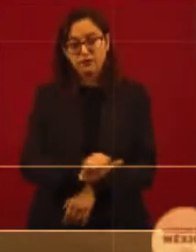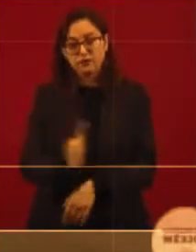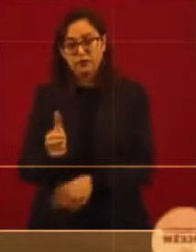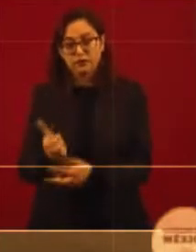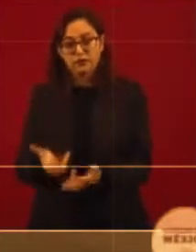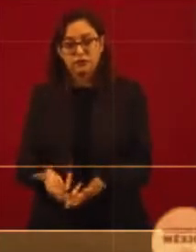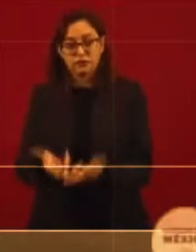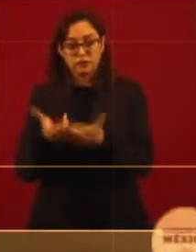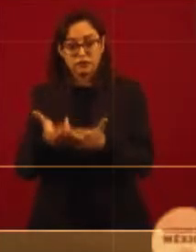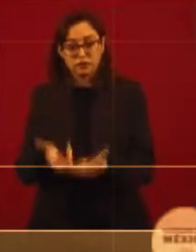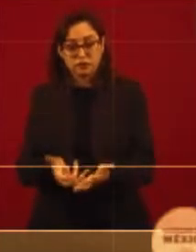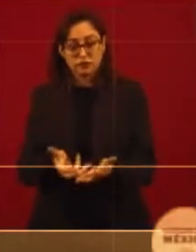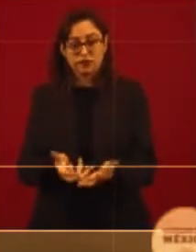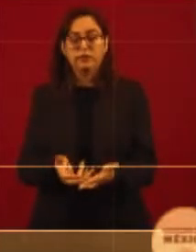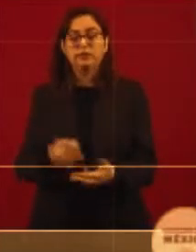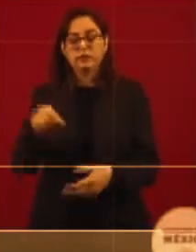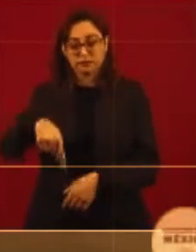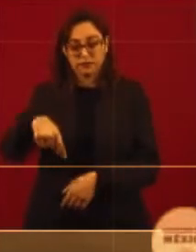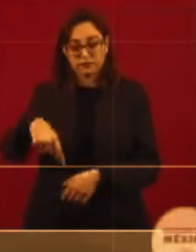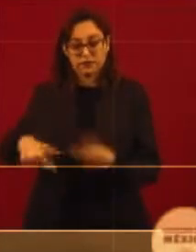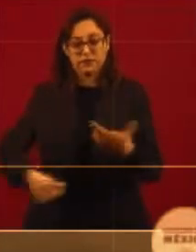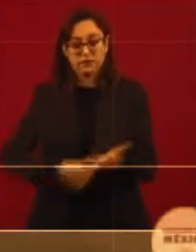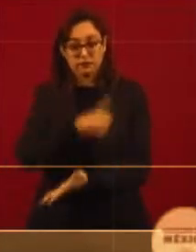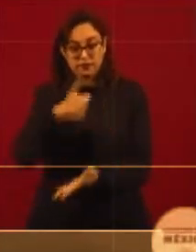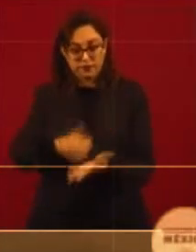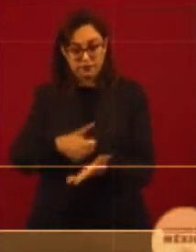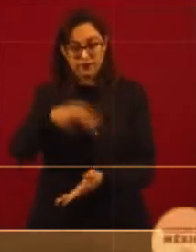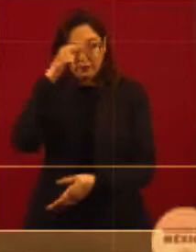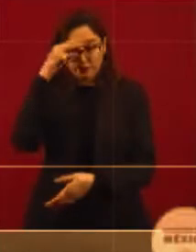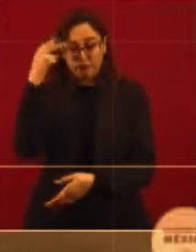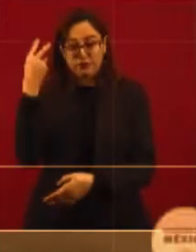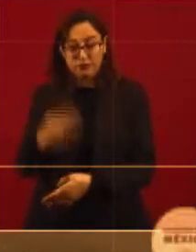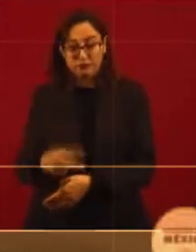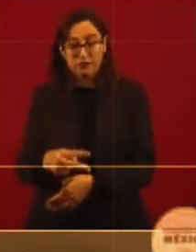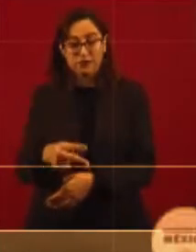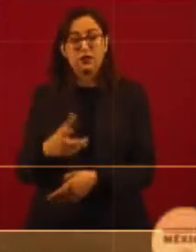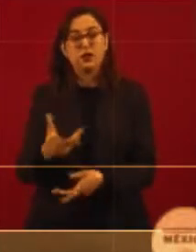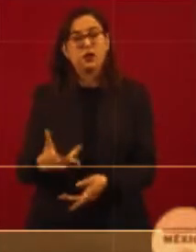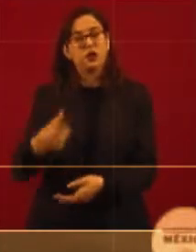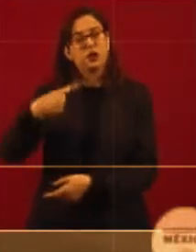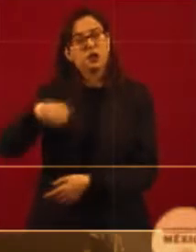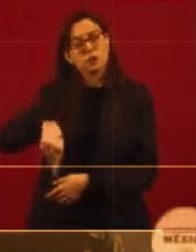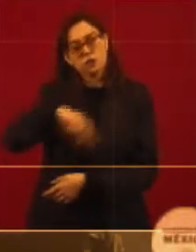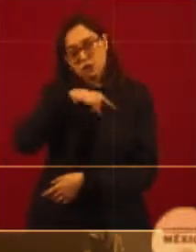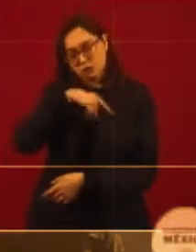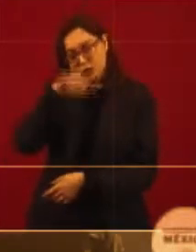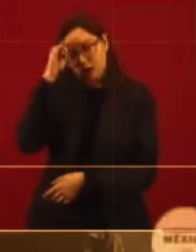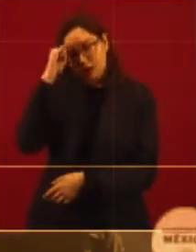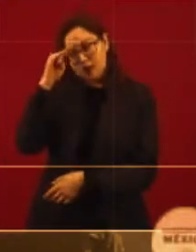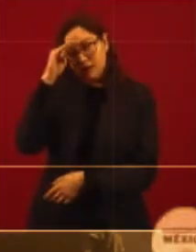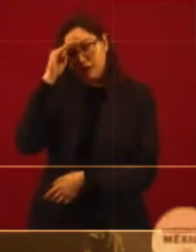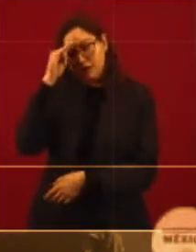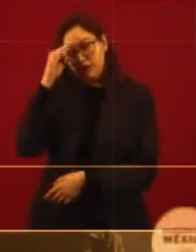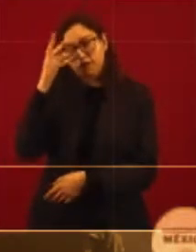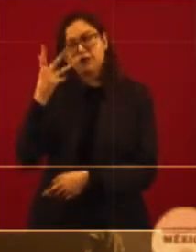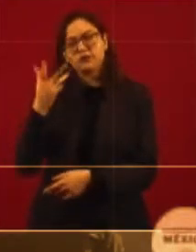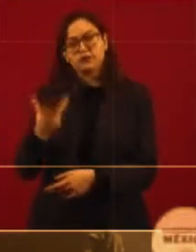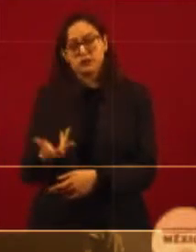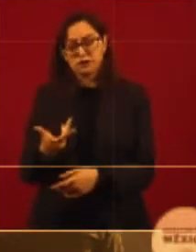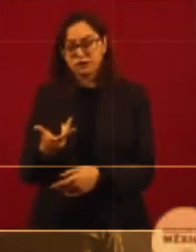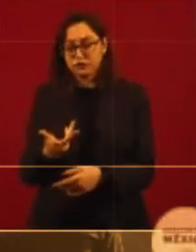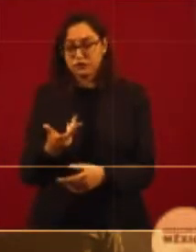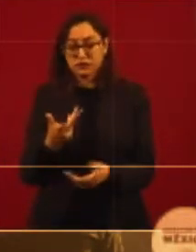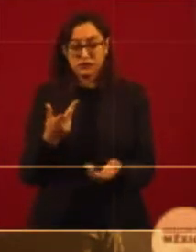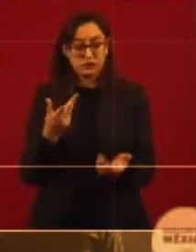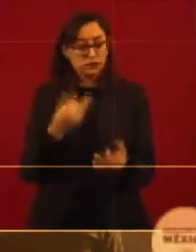para, pensamos, terminar de vacunar a todo el